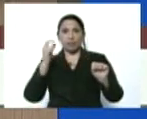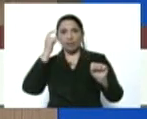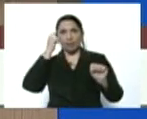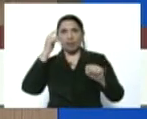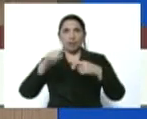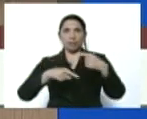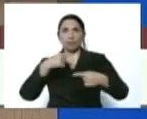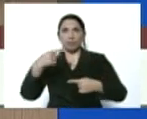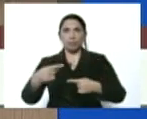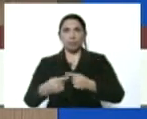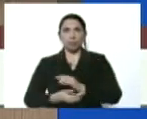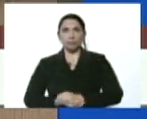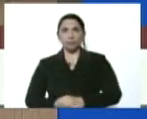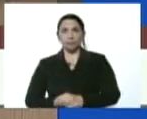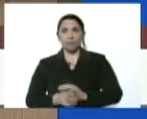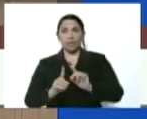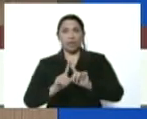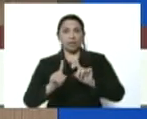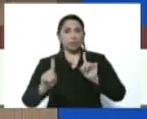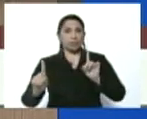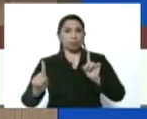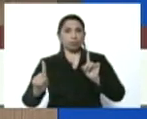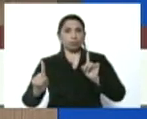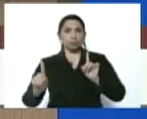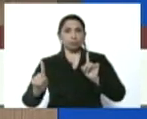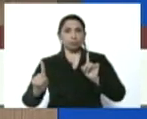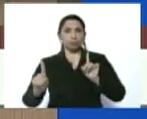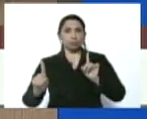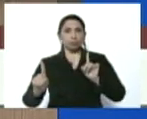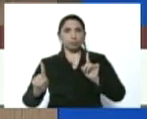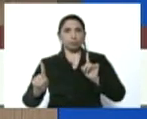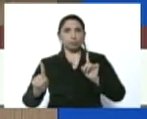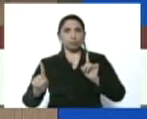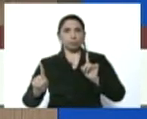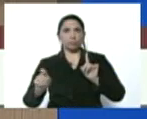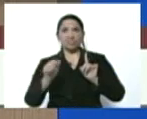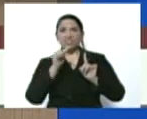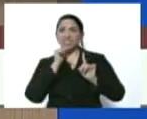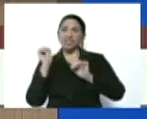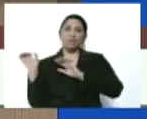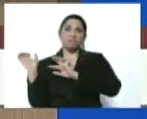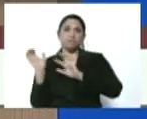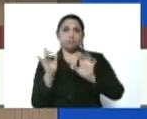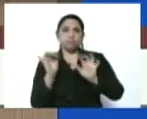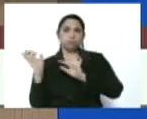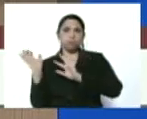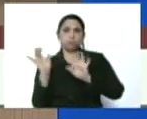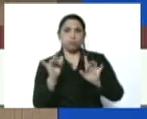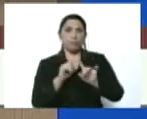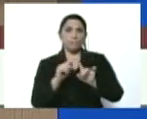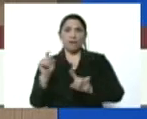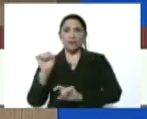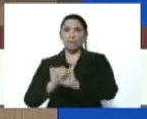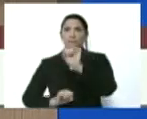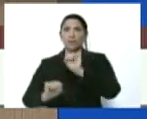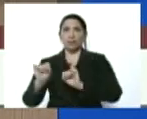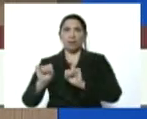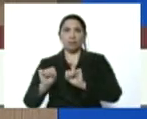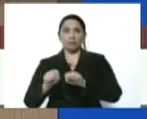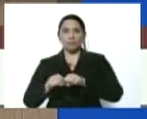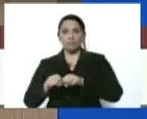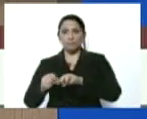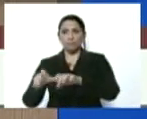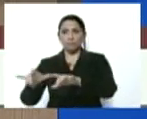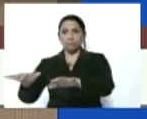siguiente. El aislamiento de quienes están regresando justamente para evitar que se genere